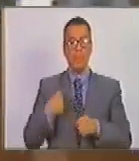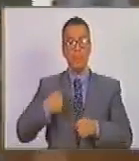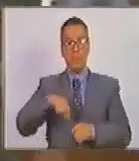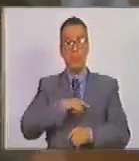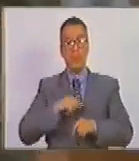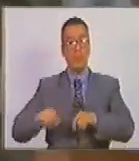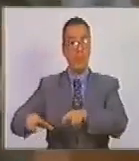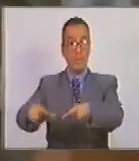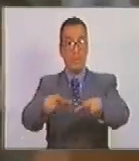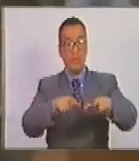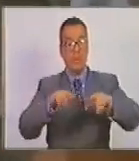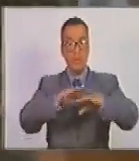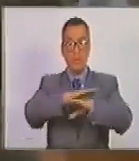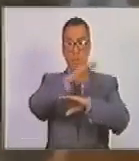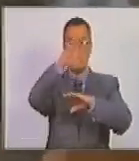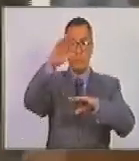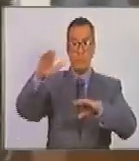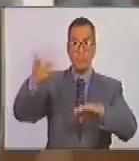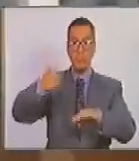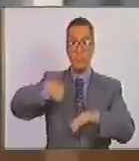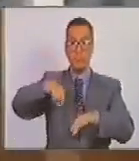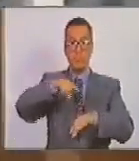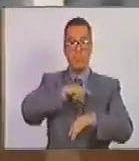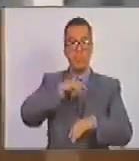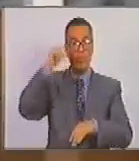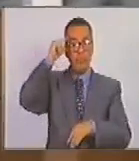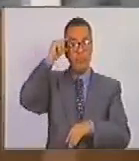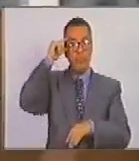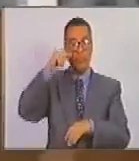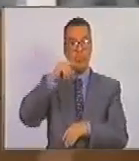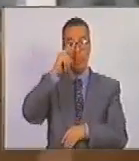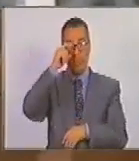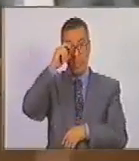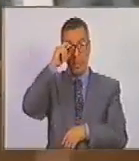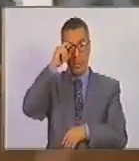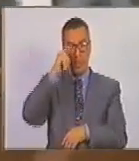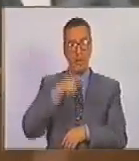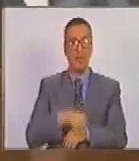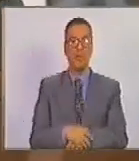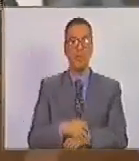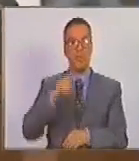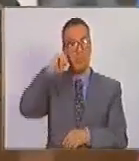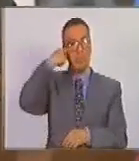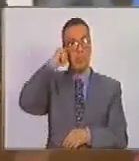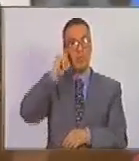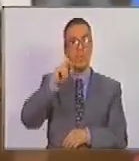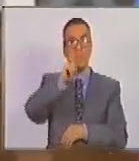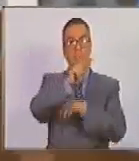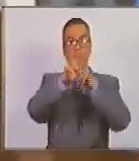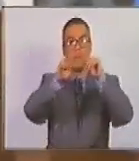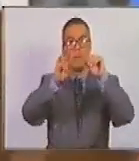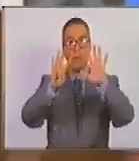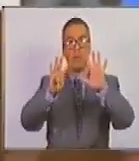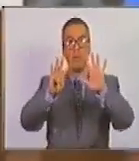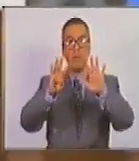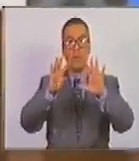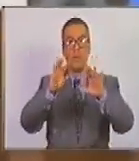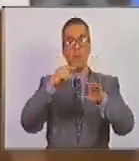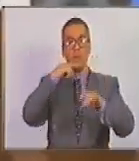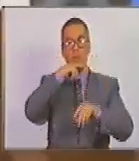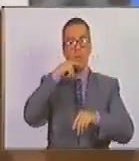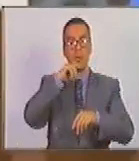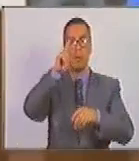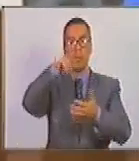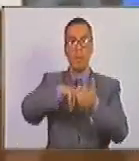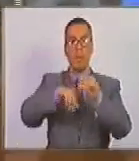aéreo. Nosotros hoy recordamos el 29 de octubre del año